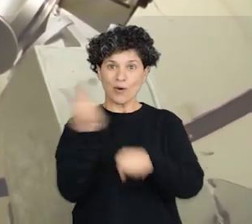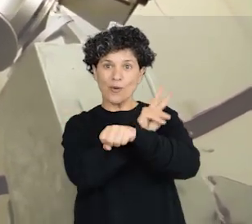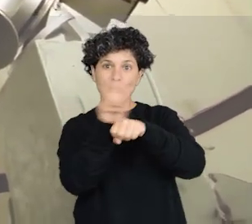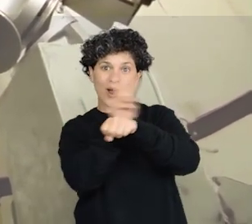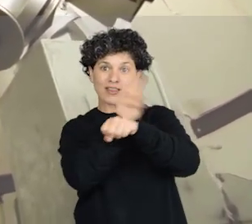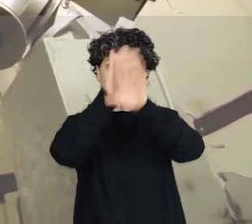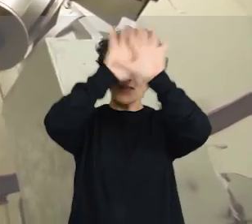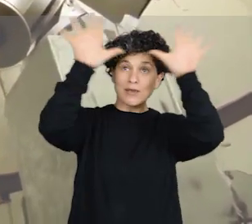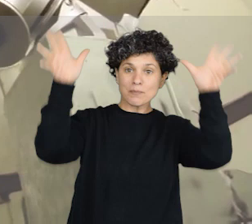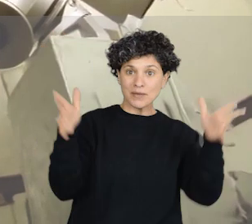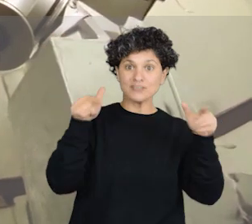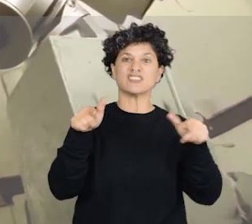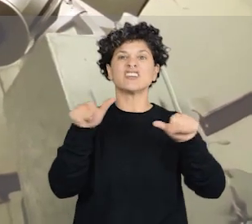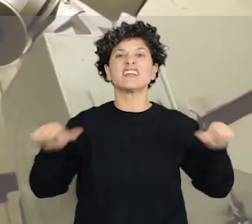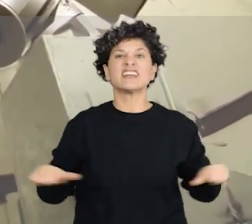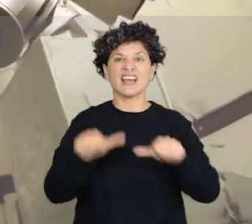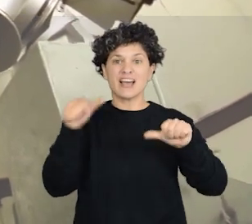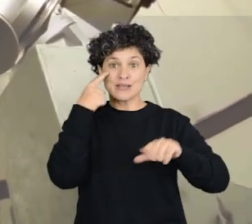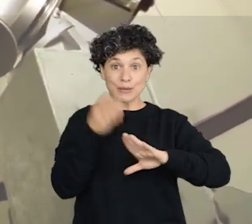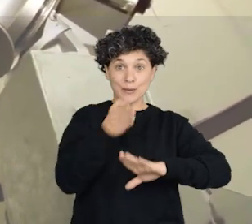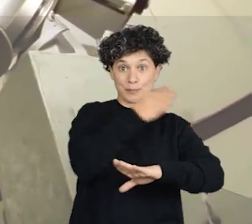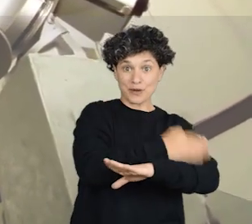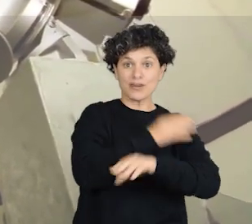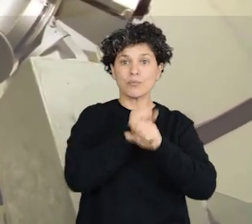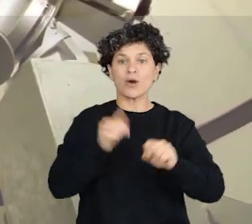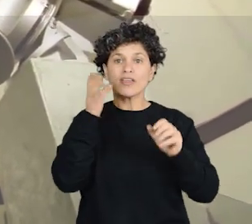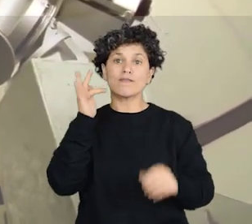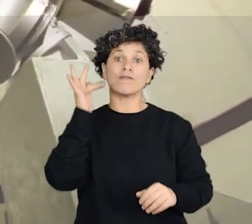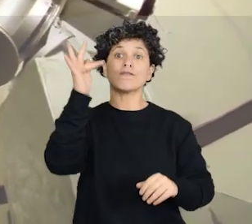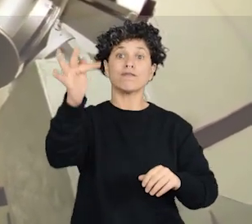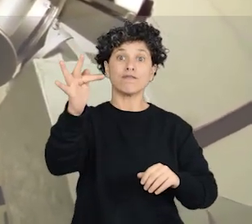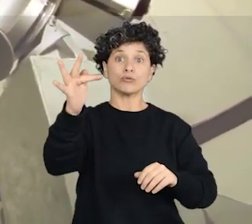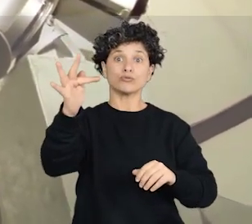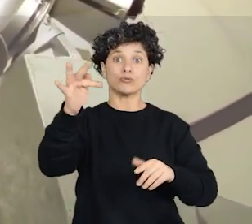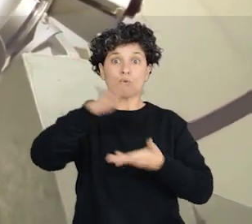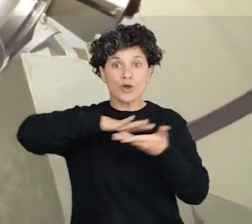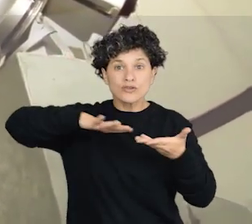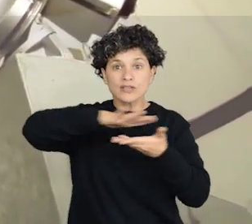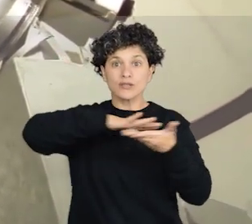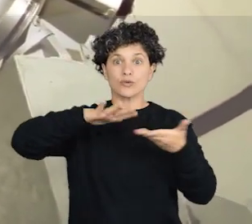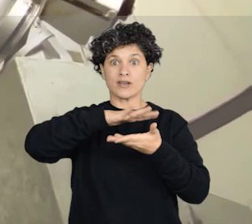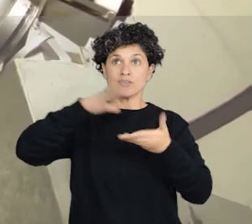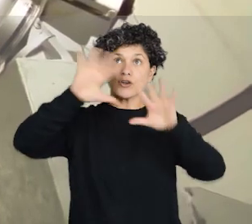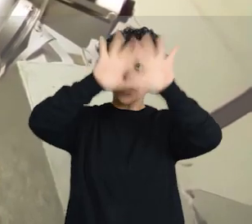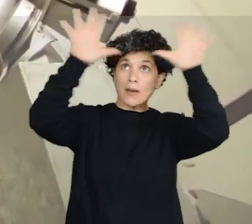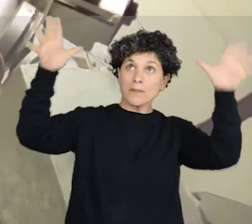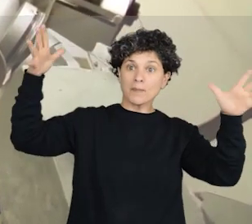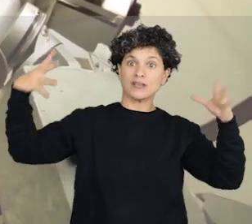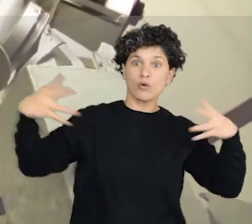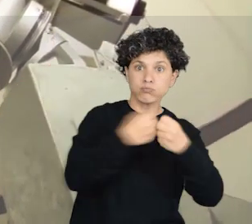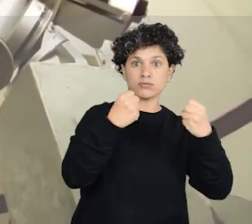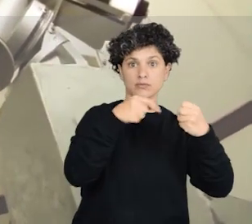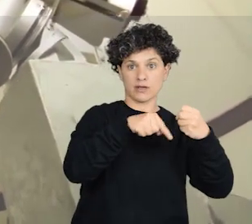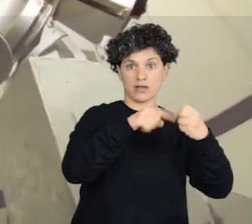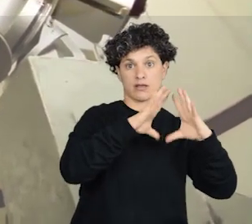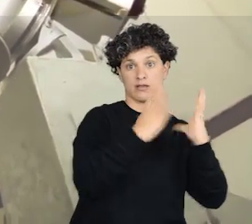Espacio, porque justamente lo que estamos haciendo es eso, prevenirnos de los eventos que puedan llegar desde el espacio y puedan llegar a